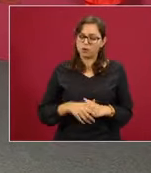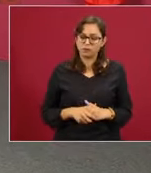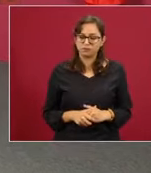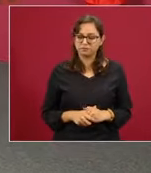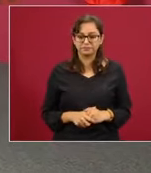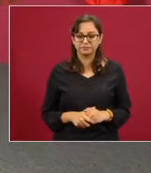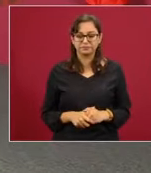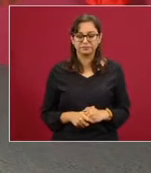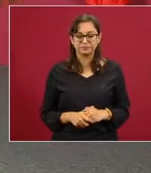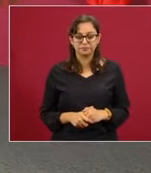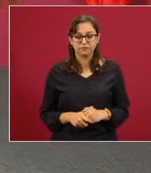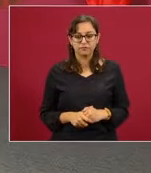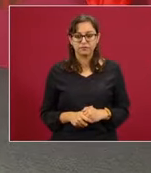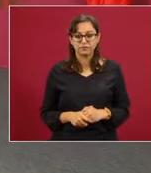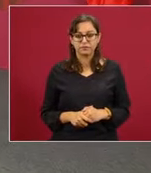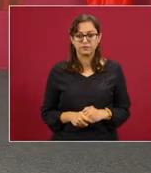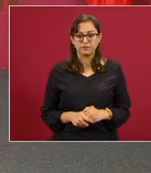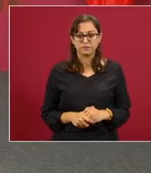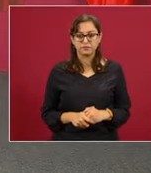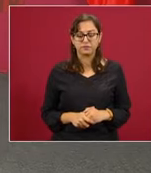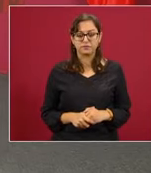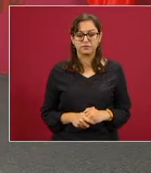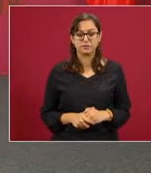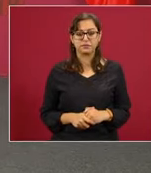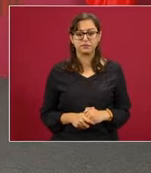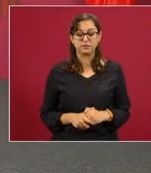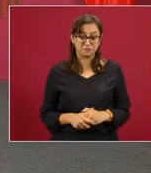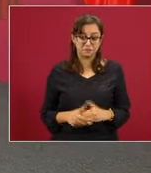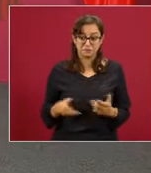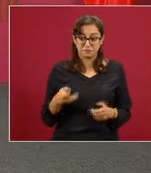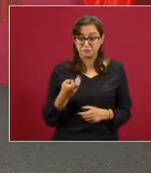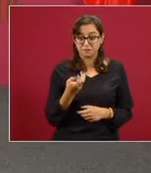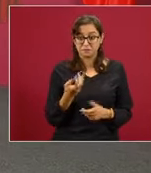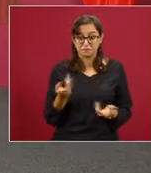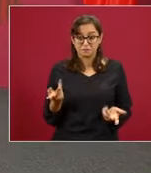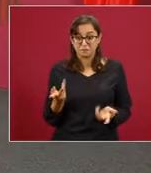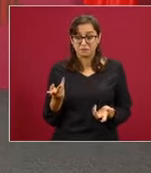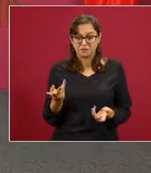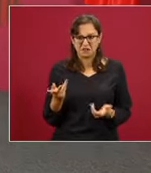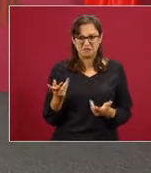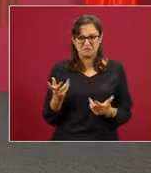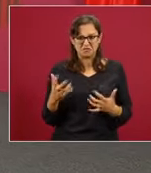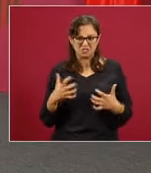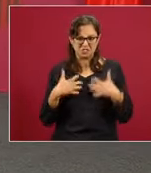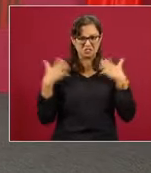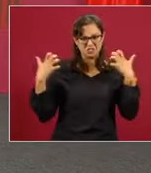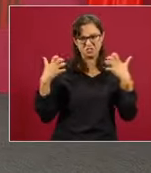o sea, recurren a la fuerza los que no tienen la razón,